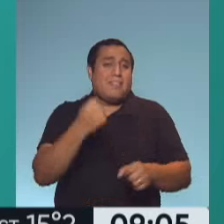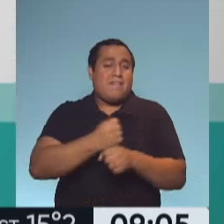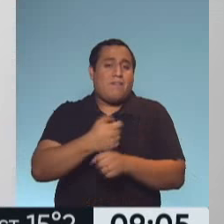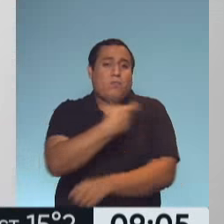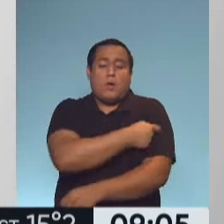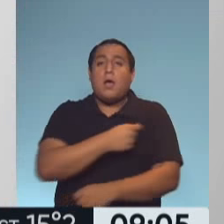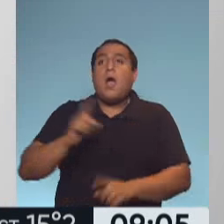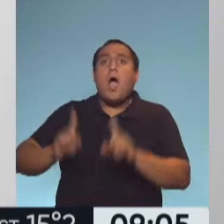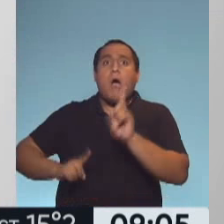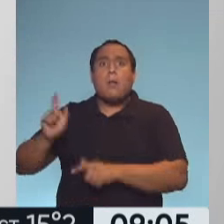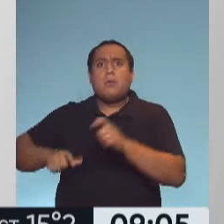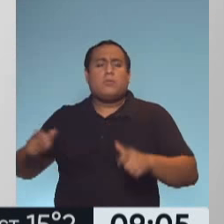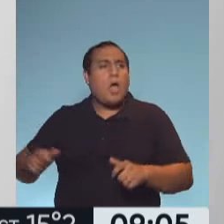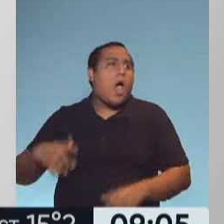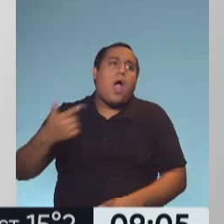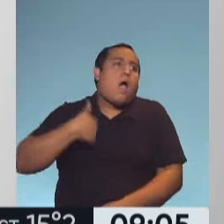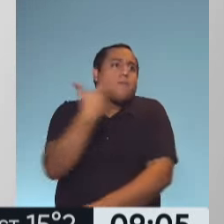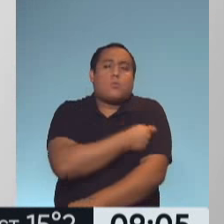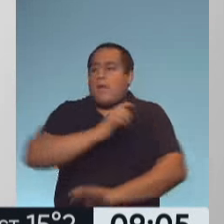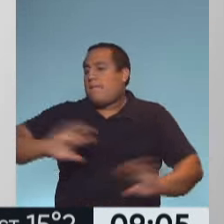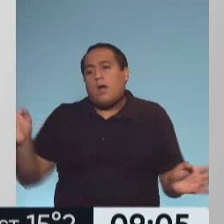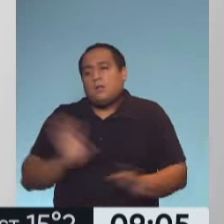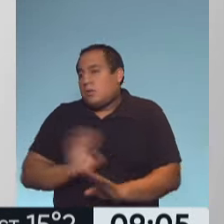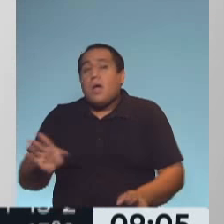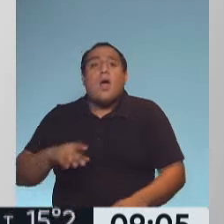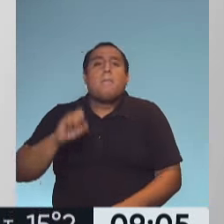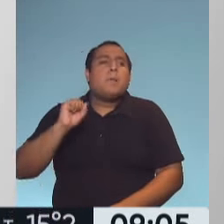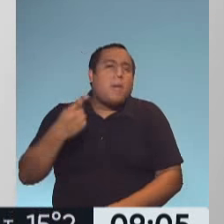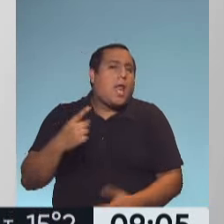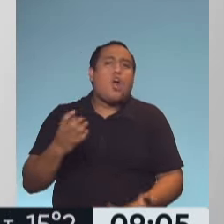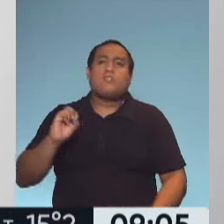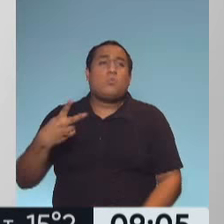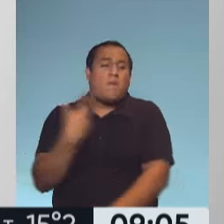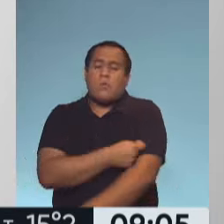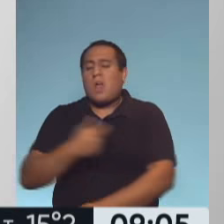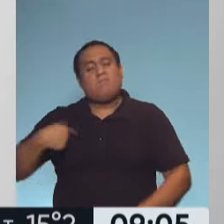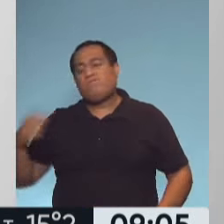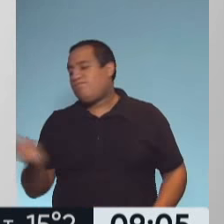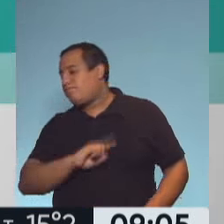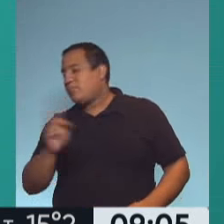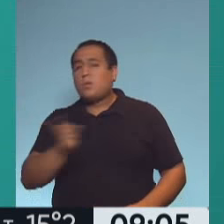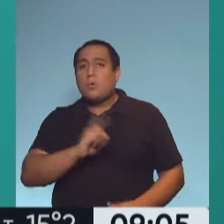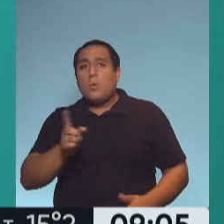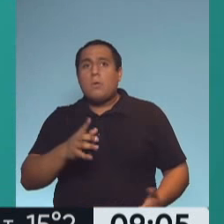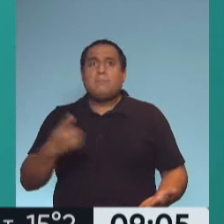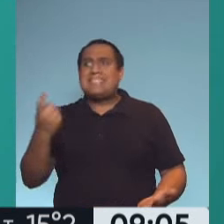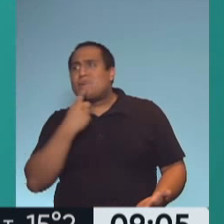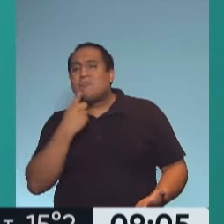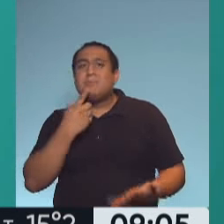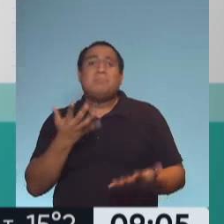que dice, ahora no me vacuno más, no me pongo la segunda dosis, no me pongo la primera dosis. Y es un momento donde esa duda no puede existir, Omar.